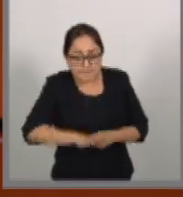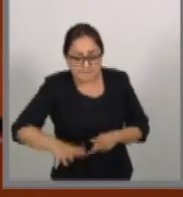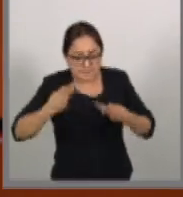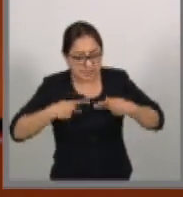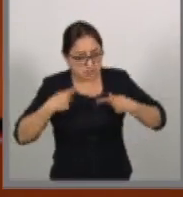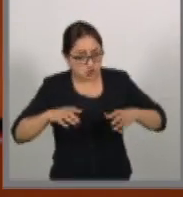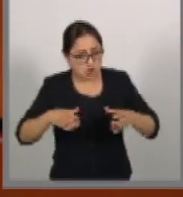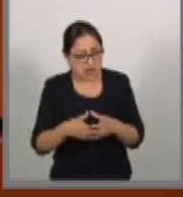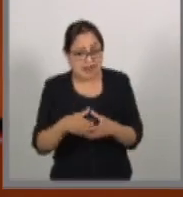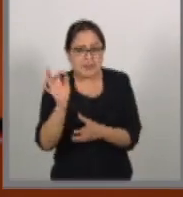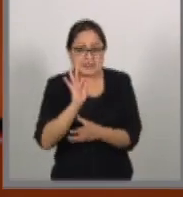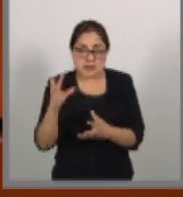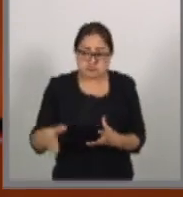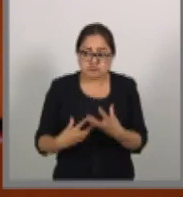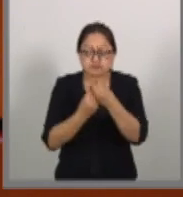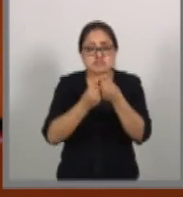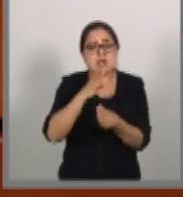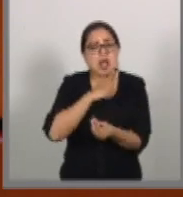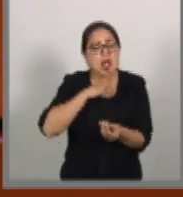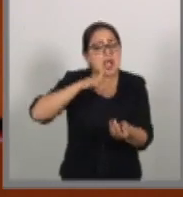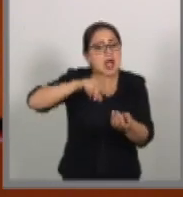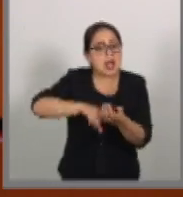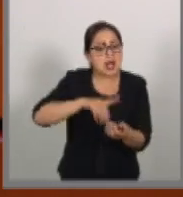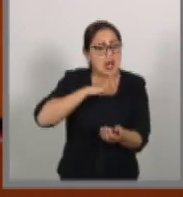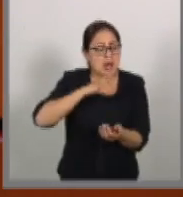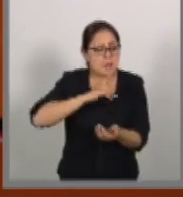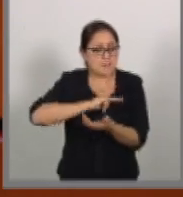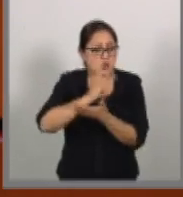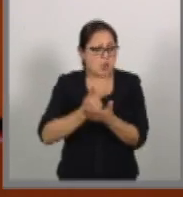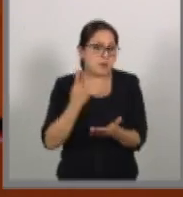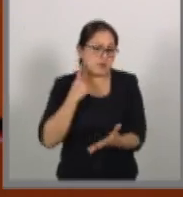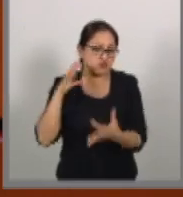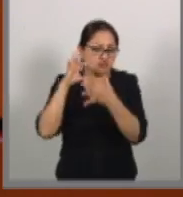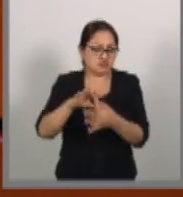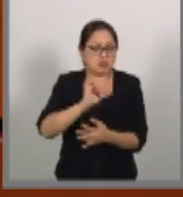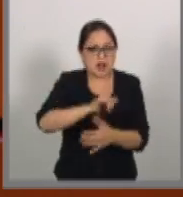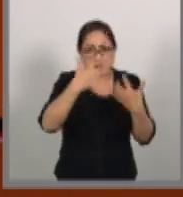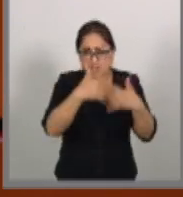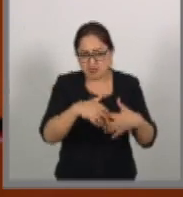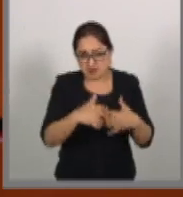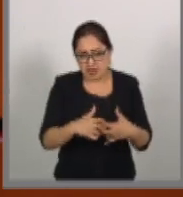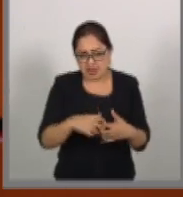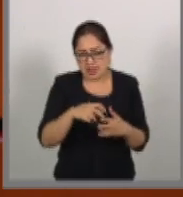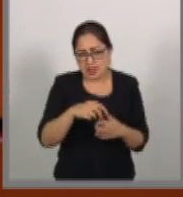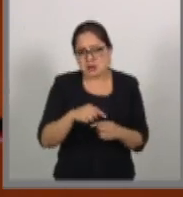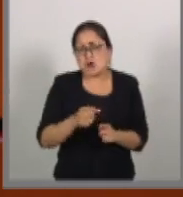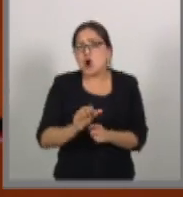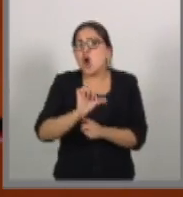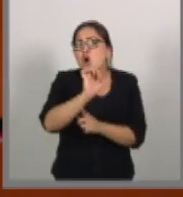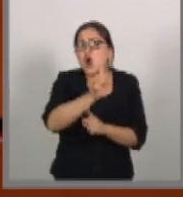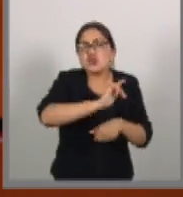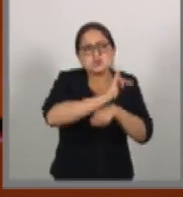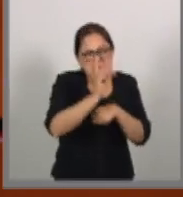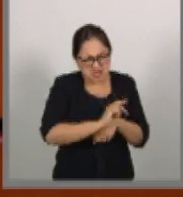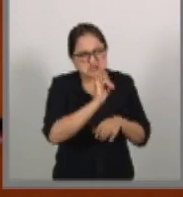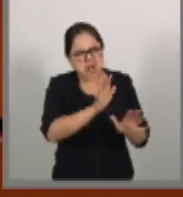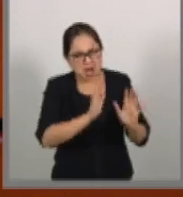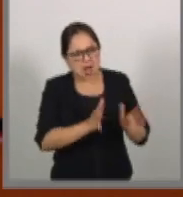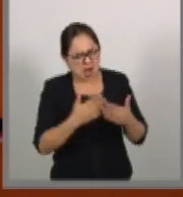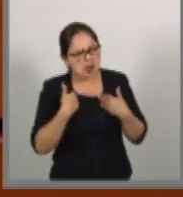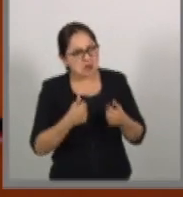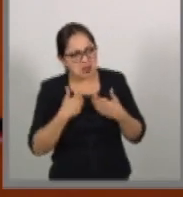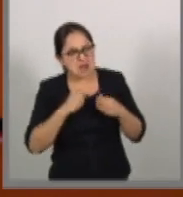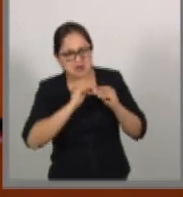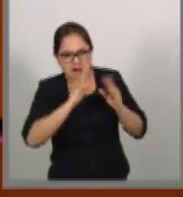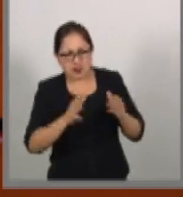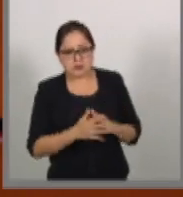si se acompaña de una activa política industrial, como sí lo han entendido los países asiáticos con